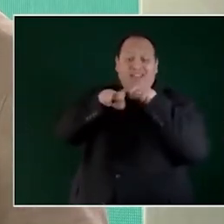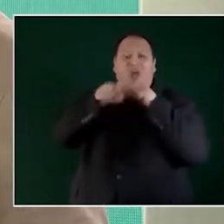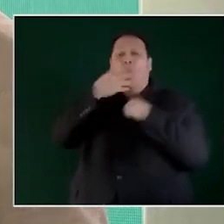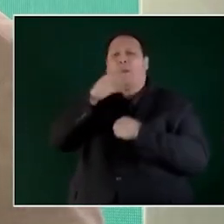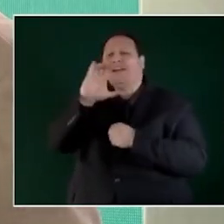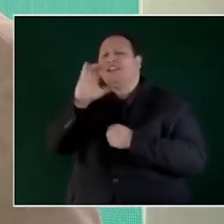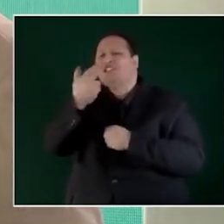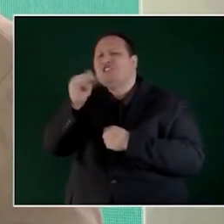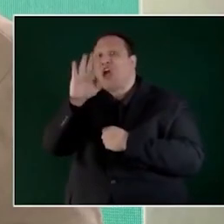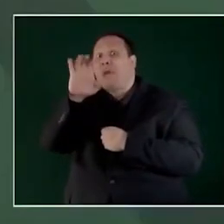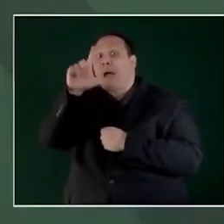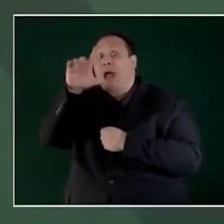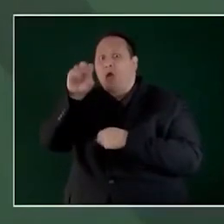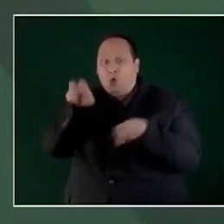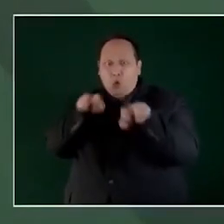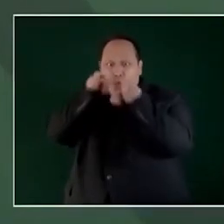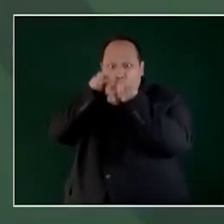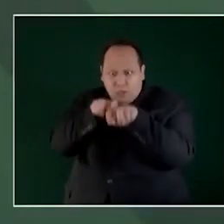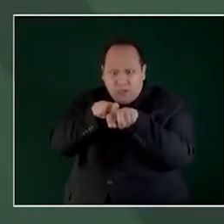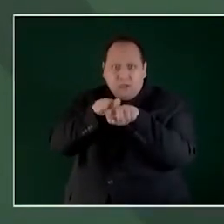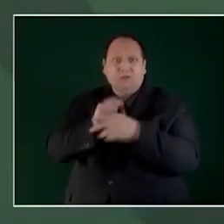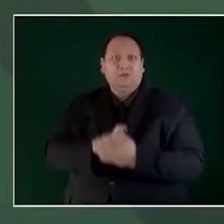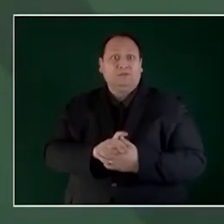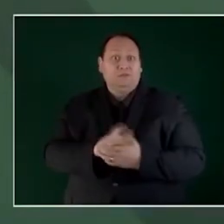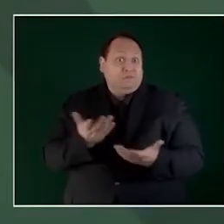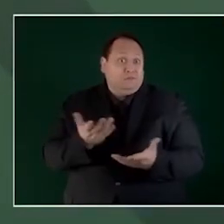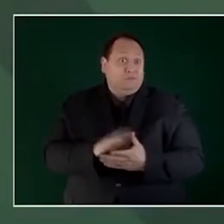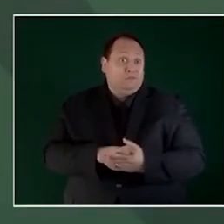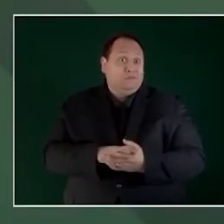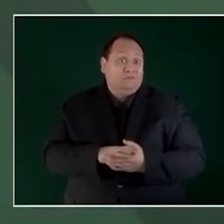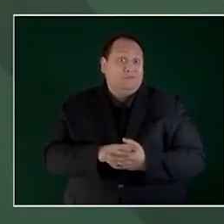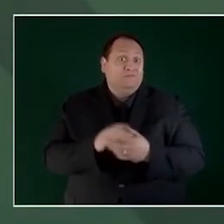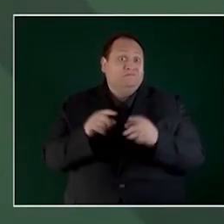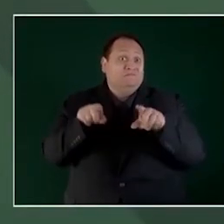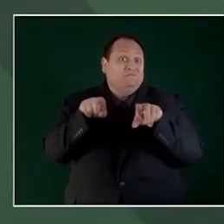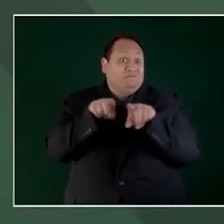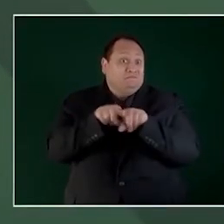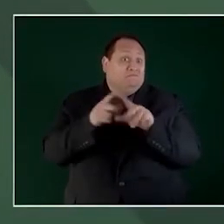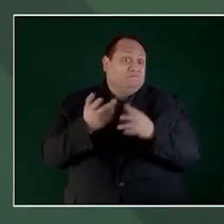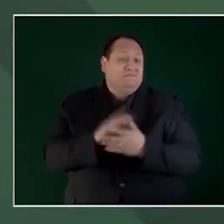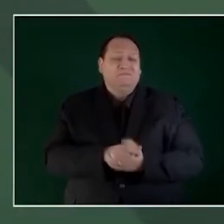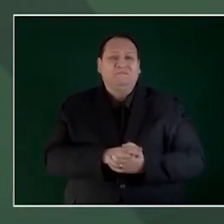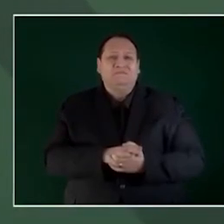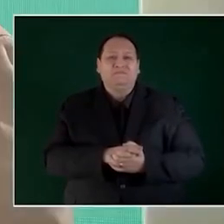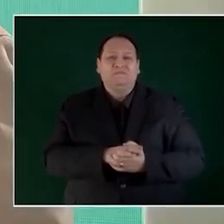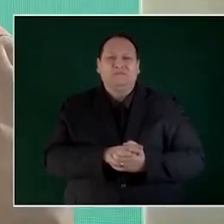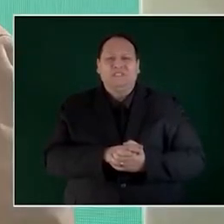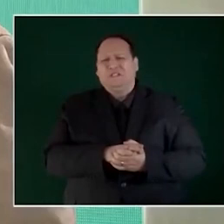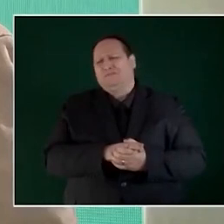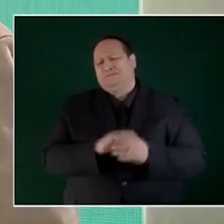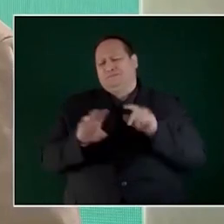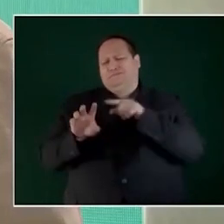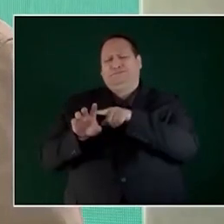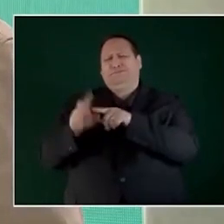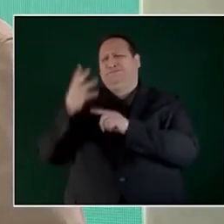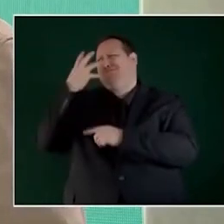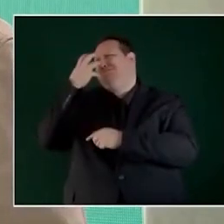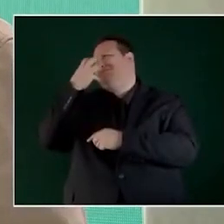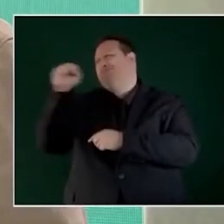también es una institución,